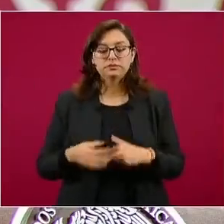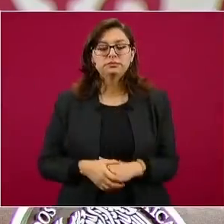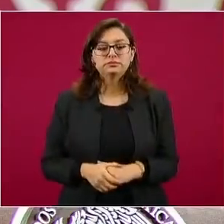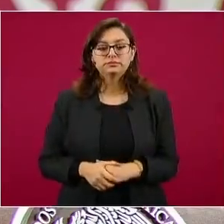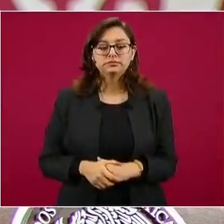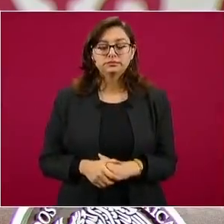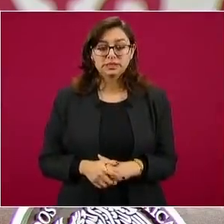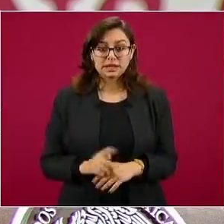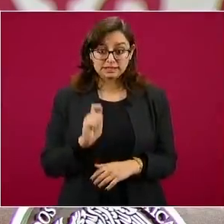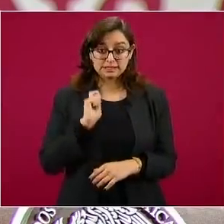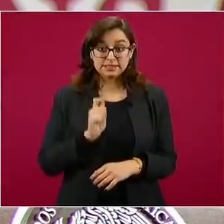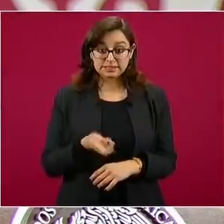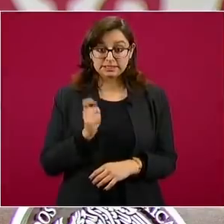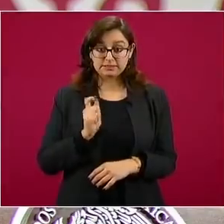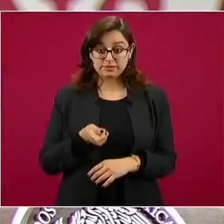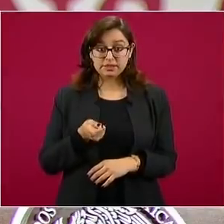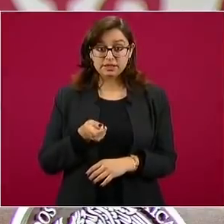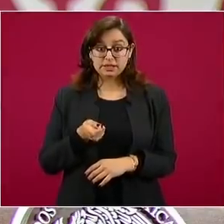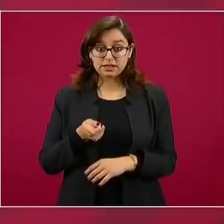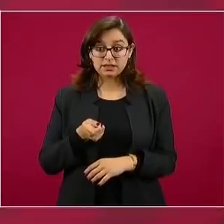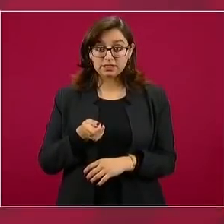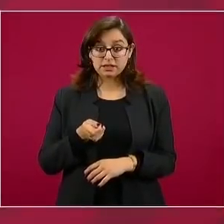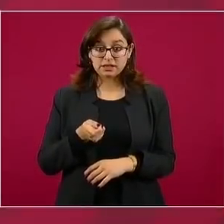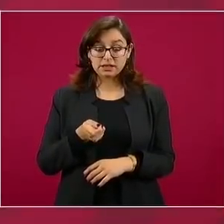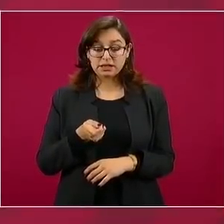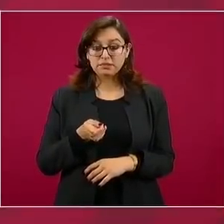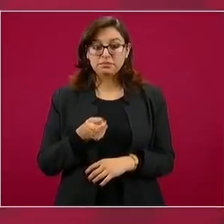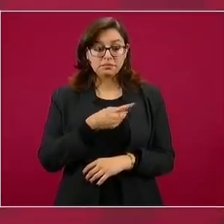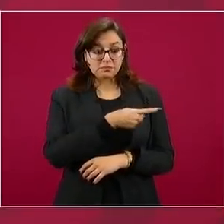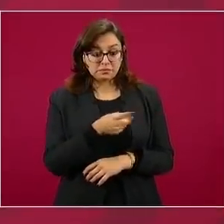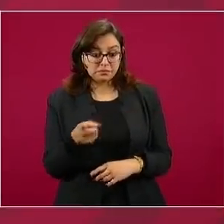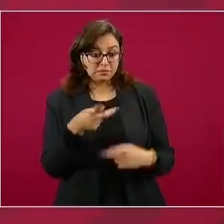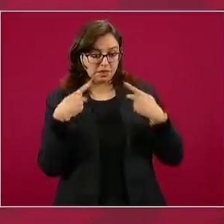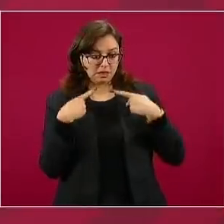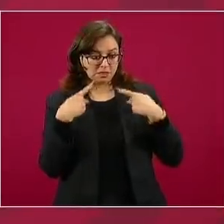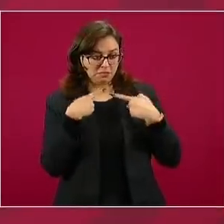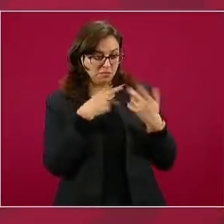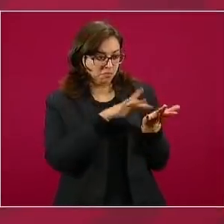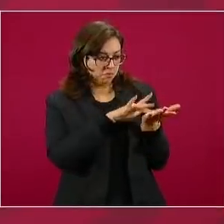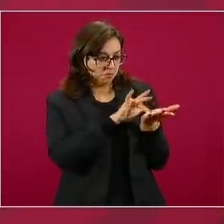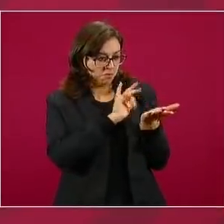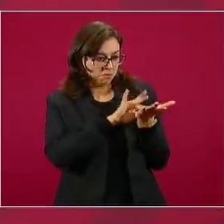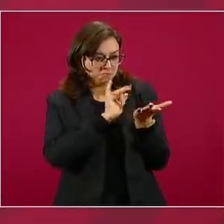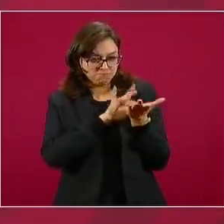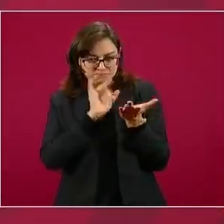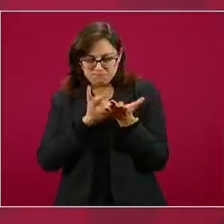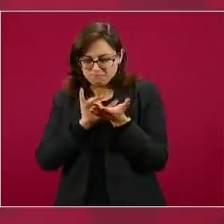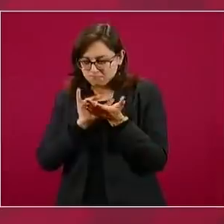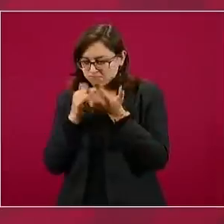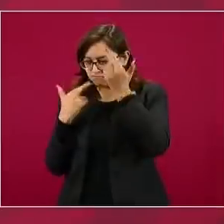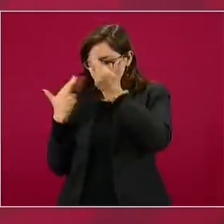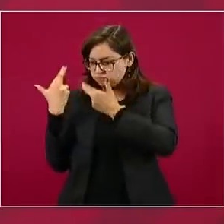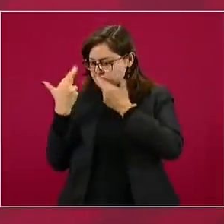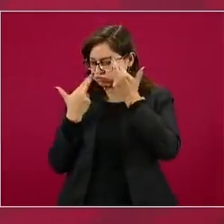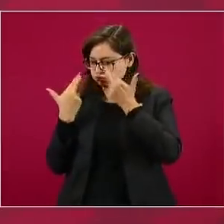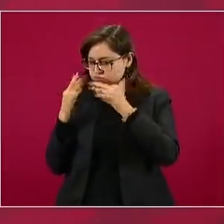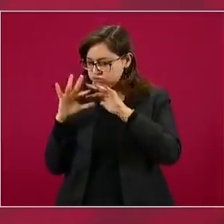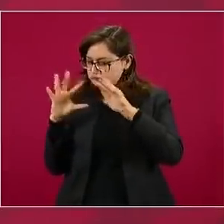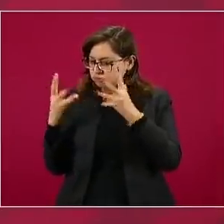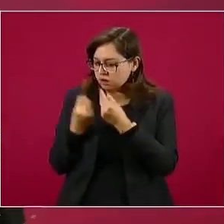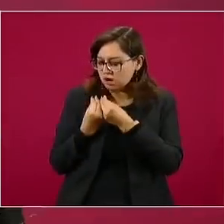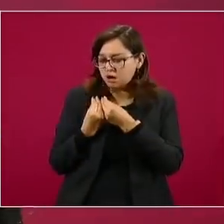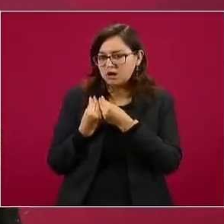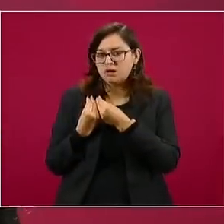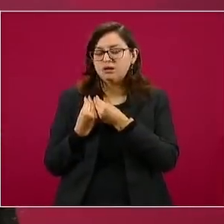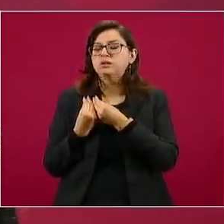Lo que significa es que los datos de estos voluntarios se toman en cuenta en el análisis global para sí